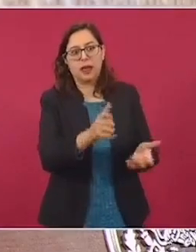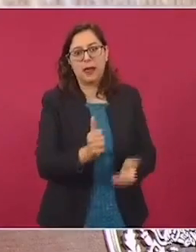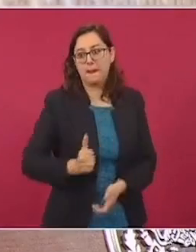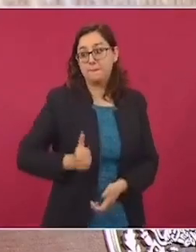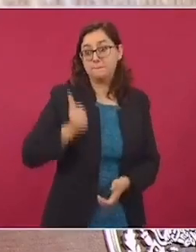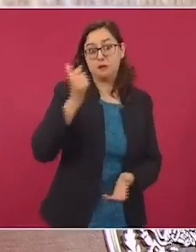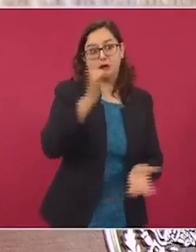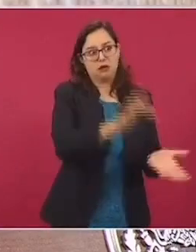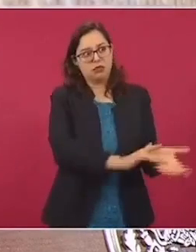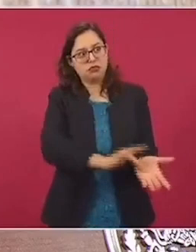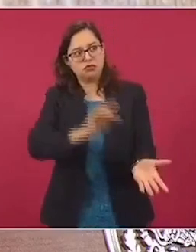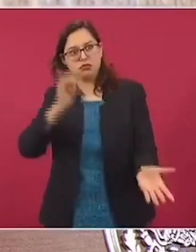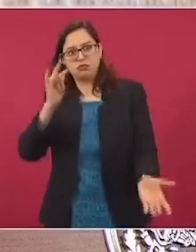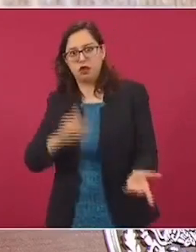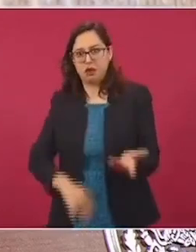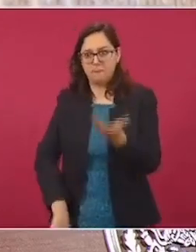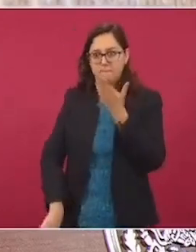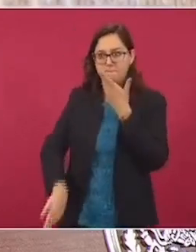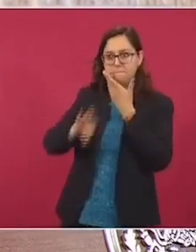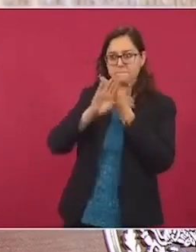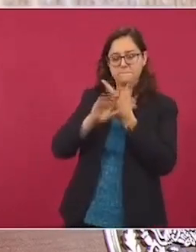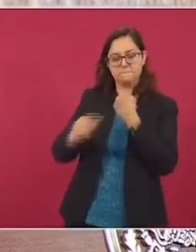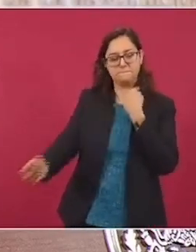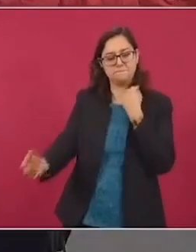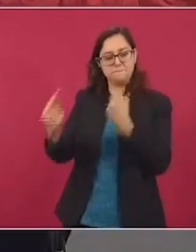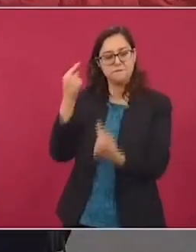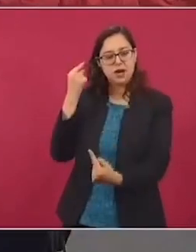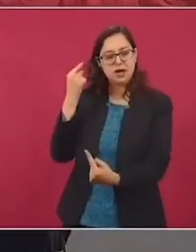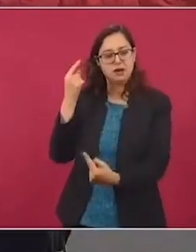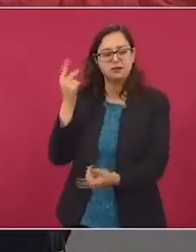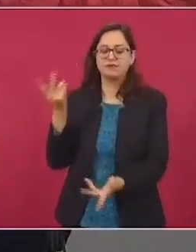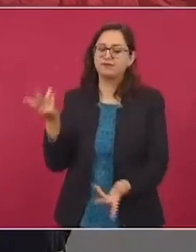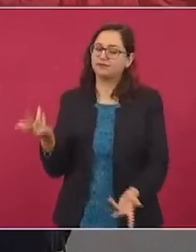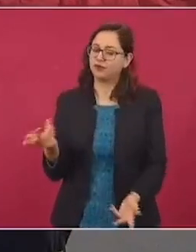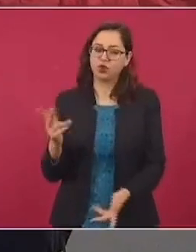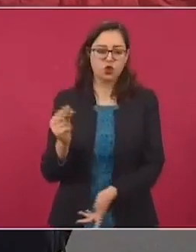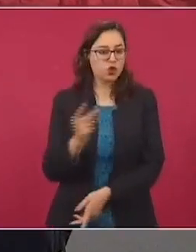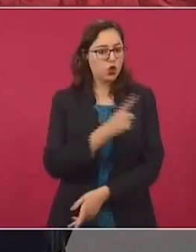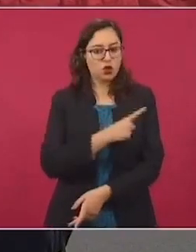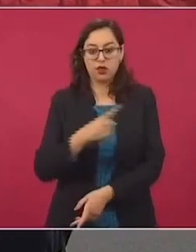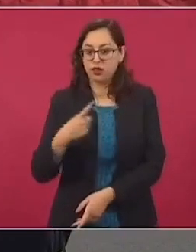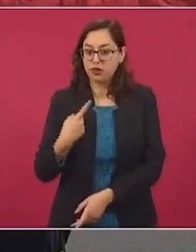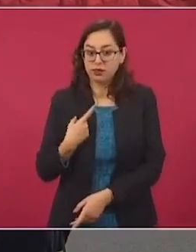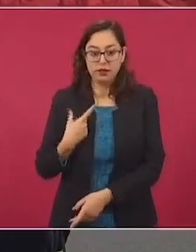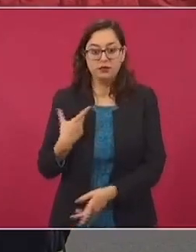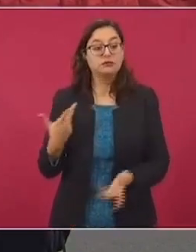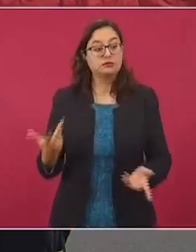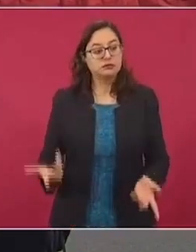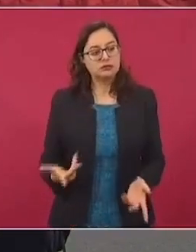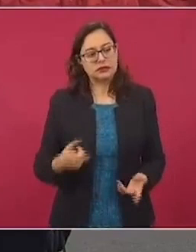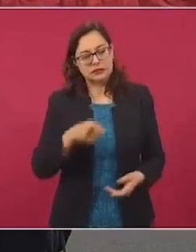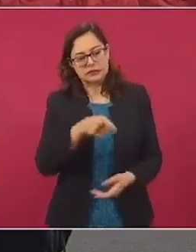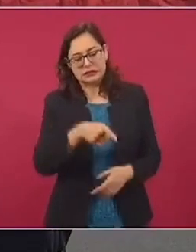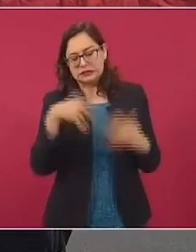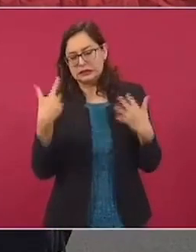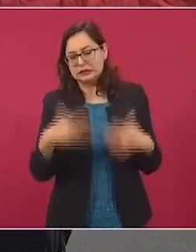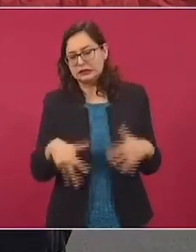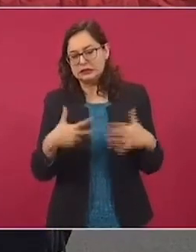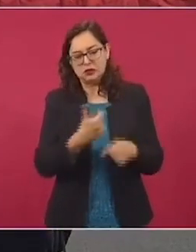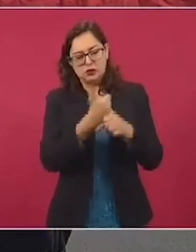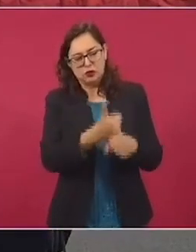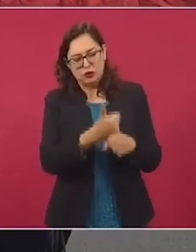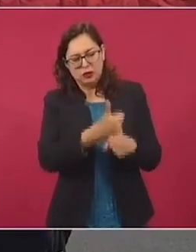con el dolor, con la desdicha de otras